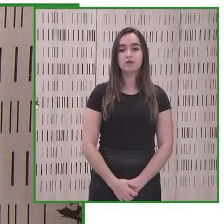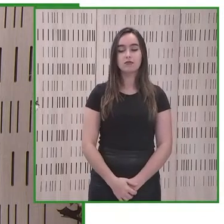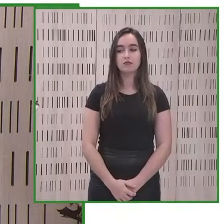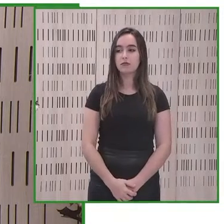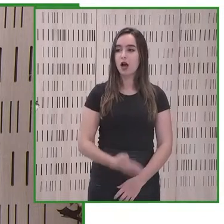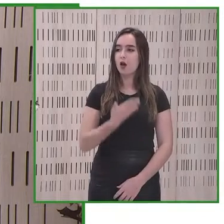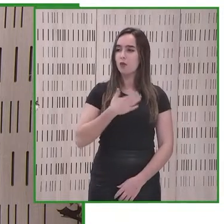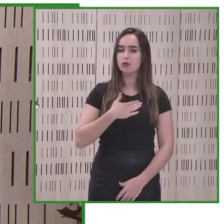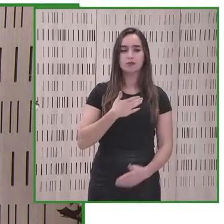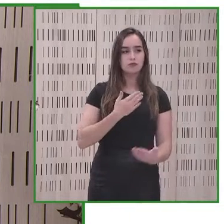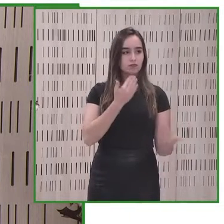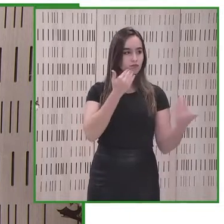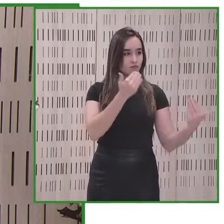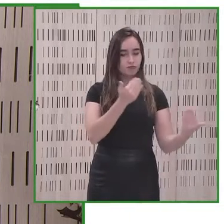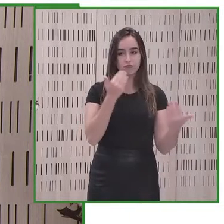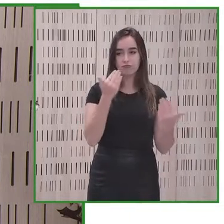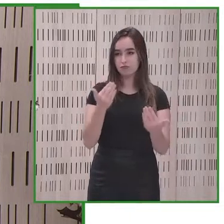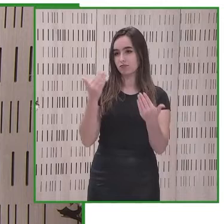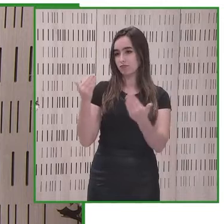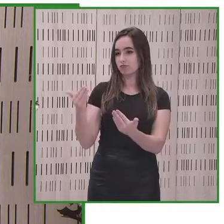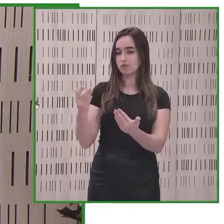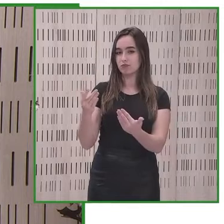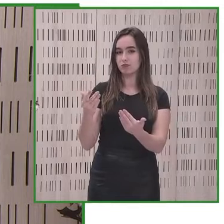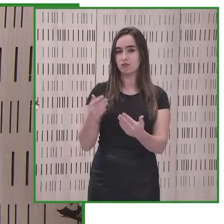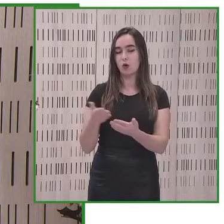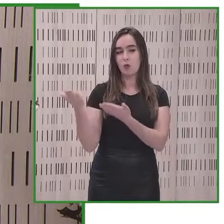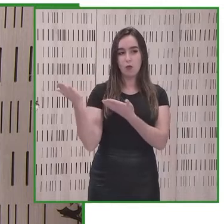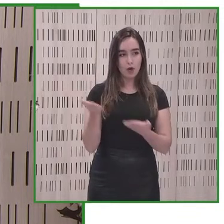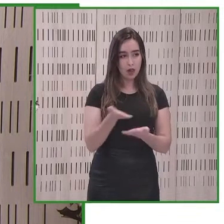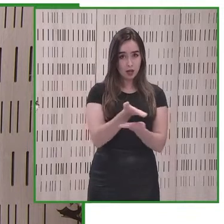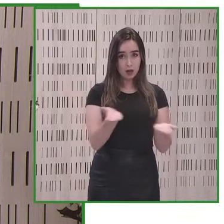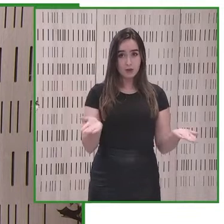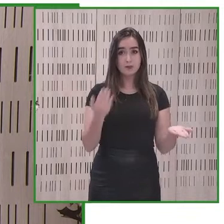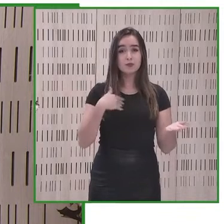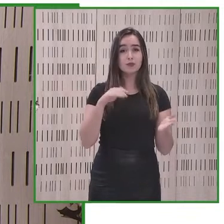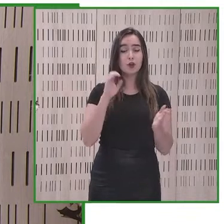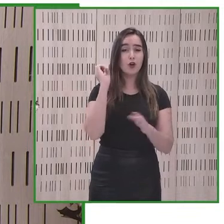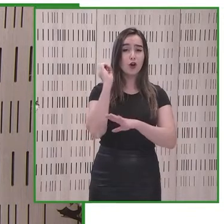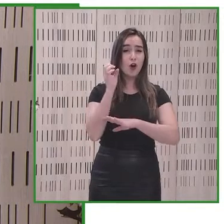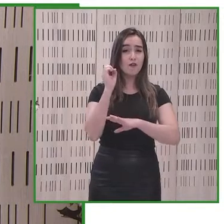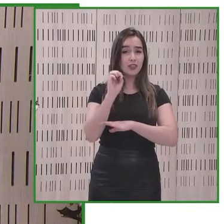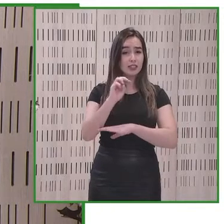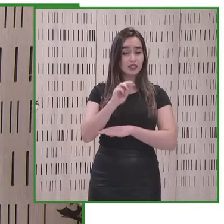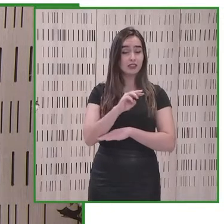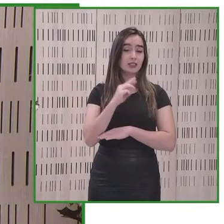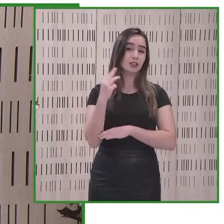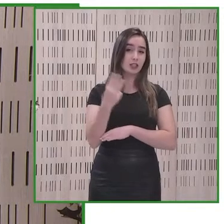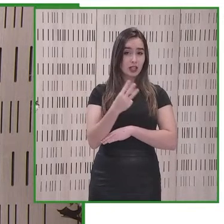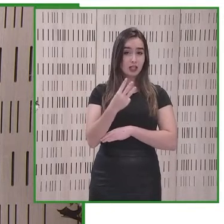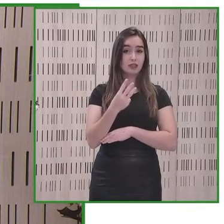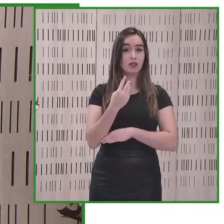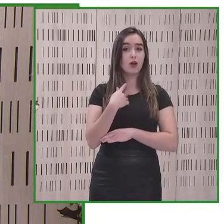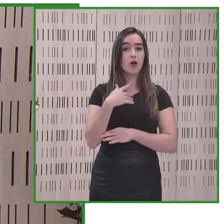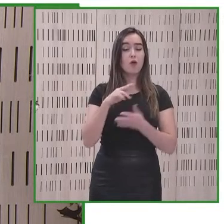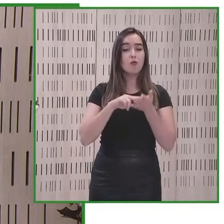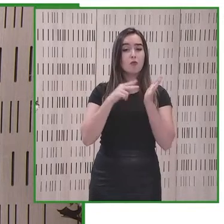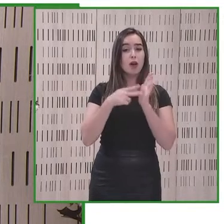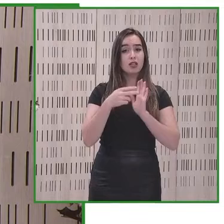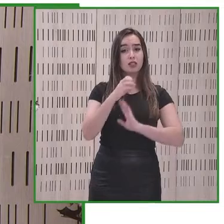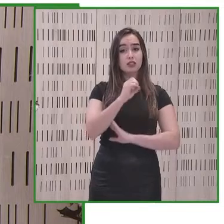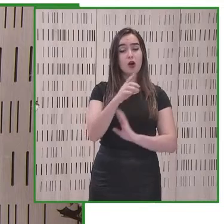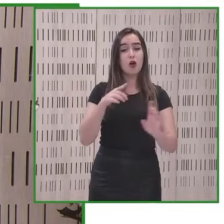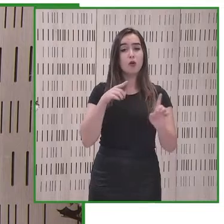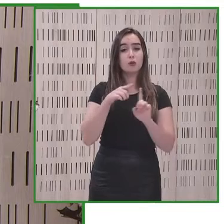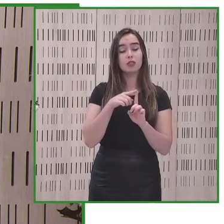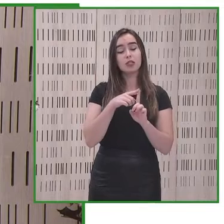bienvenida a todos que nos acompañan hoy en esta tercera conferencia decir o proyecto para américa latina y el mundo